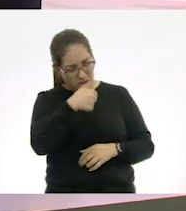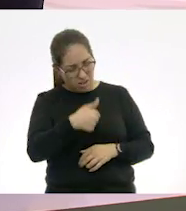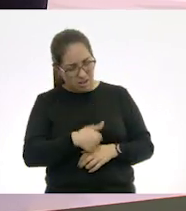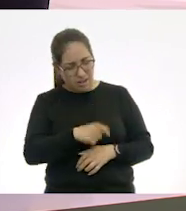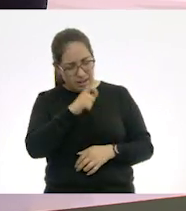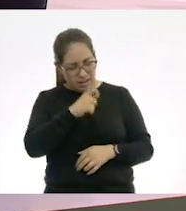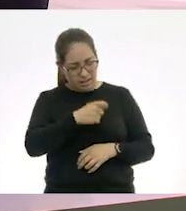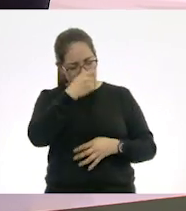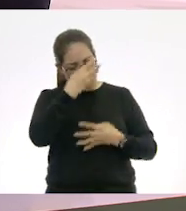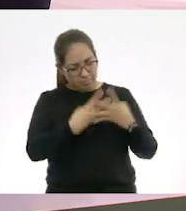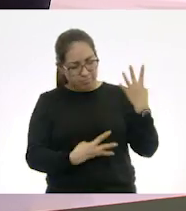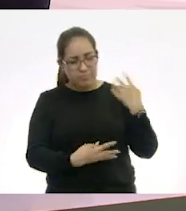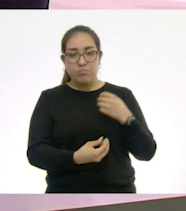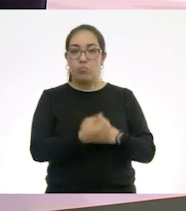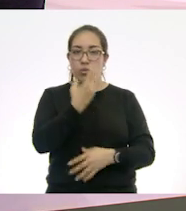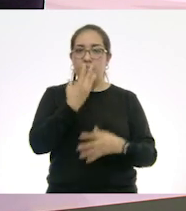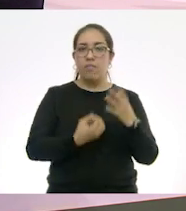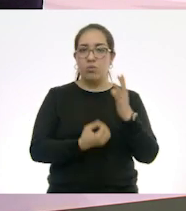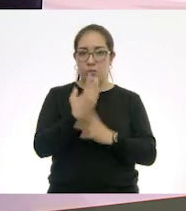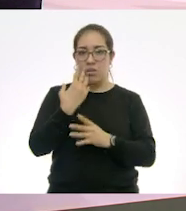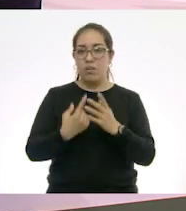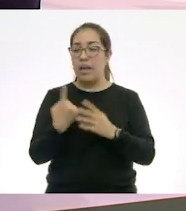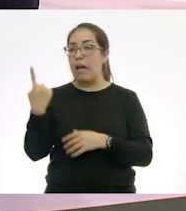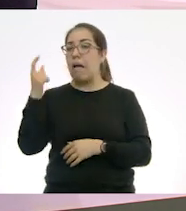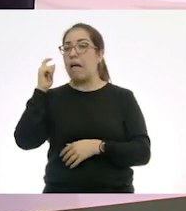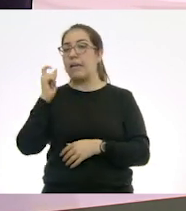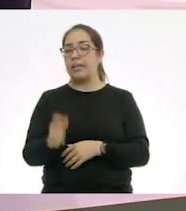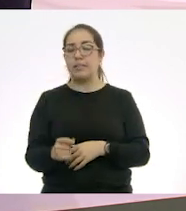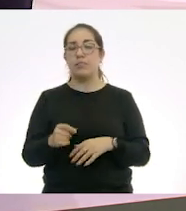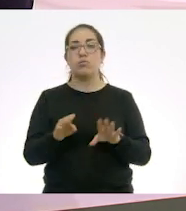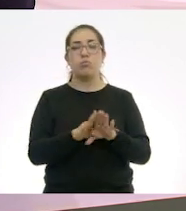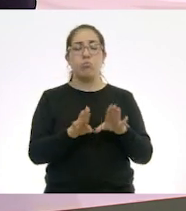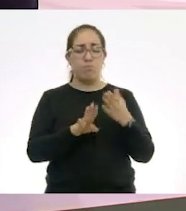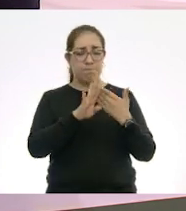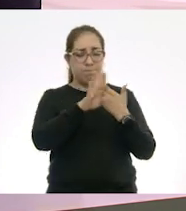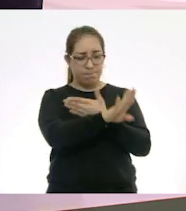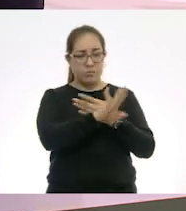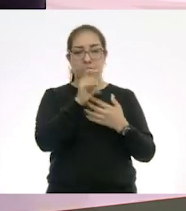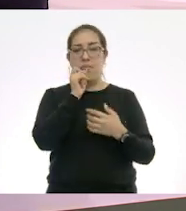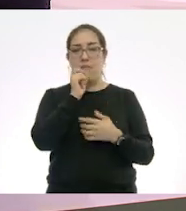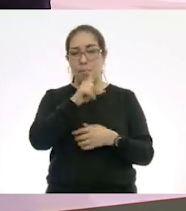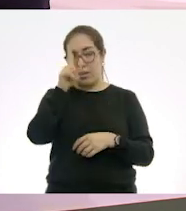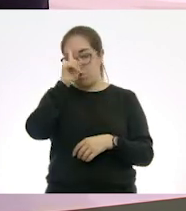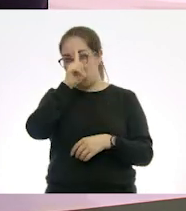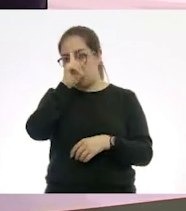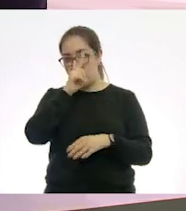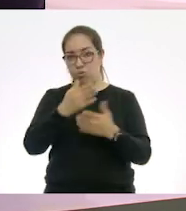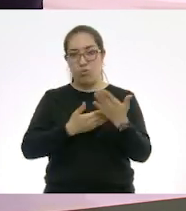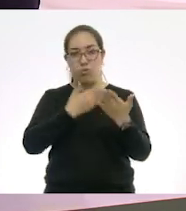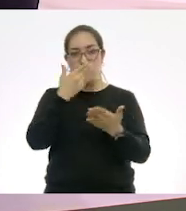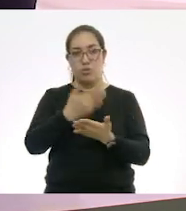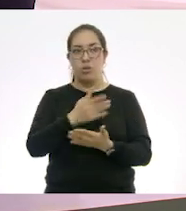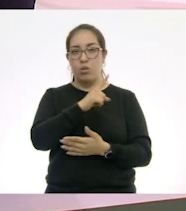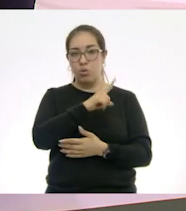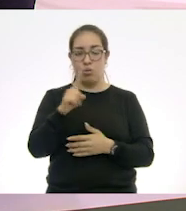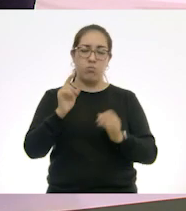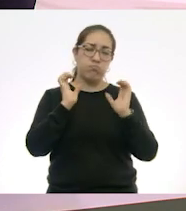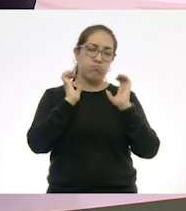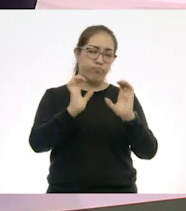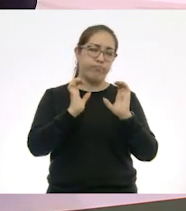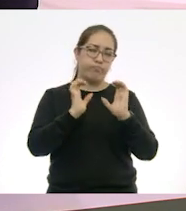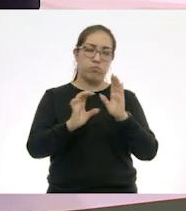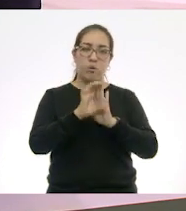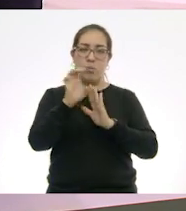En este caso, hablamos de prevención y de ciertas precauciones que tienes que tener minuciosamente, como es lo del